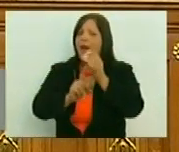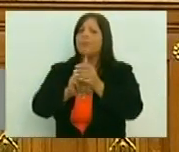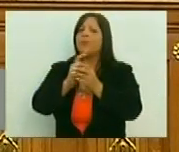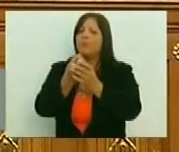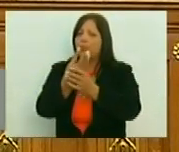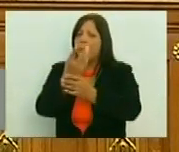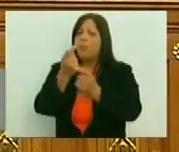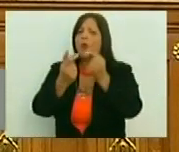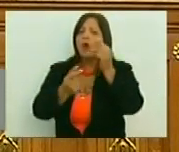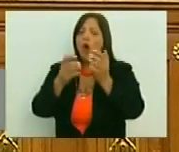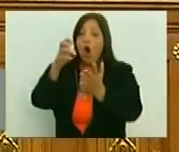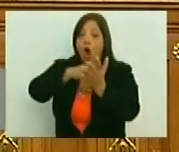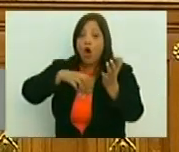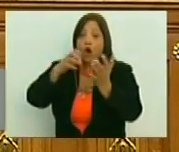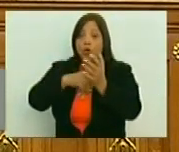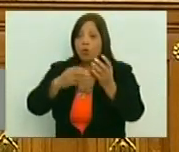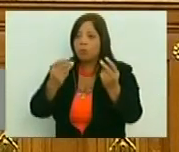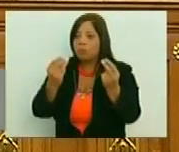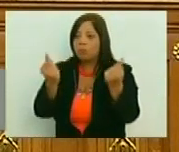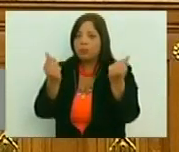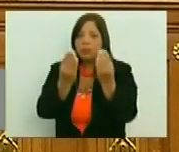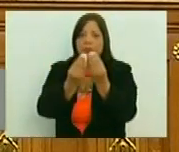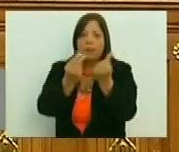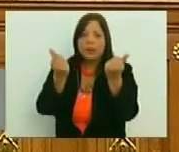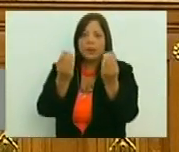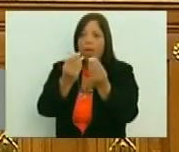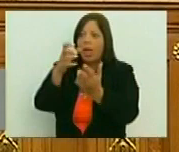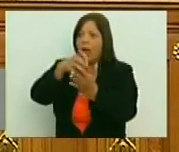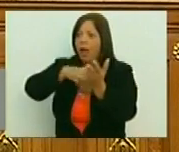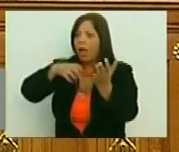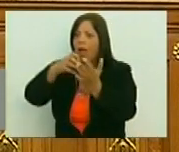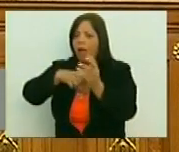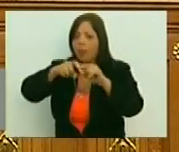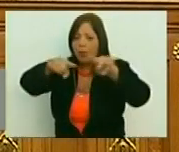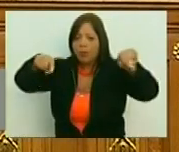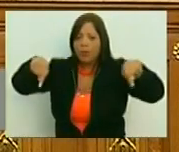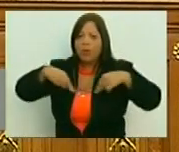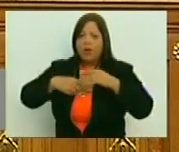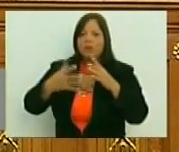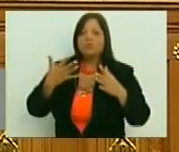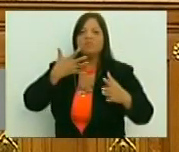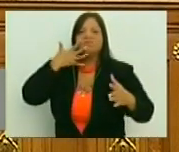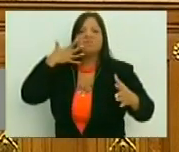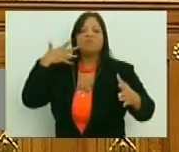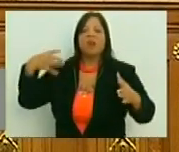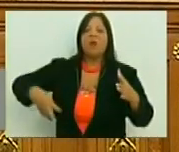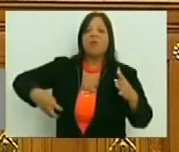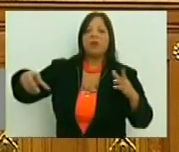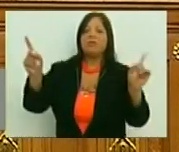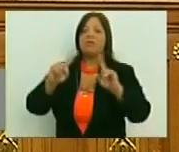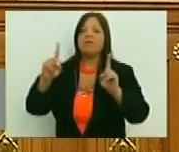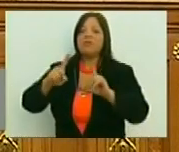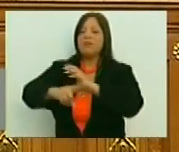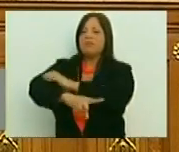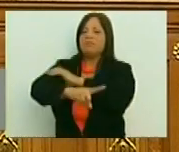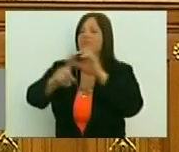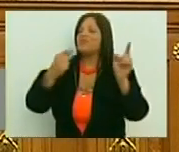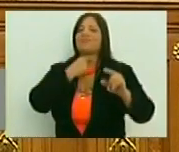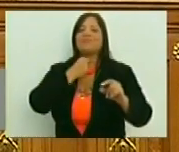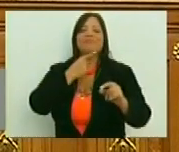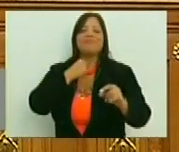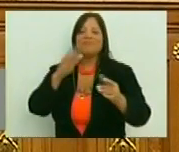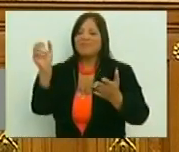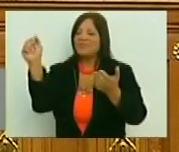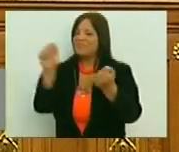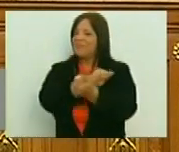el conuco, fue desapareciendo, porque a esta burguesía, no le interesaba, y por tanto, había